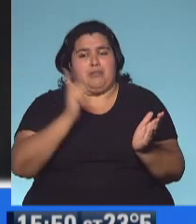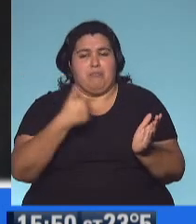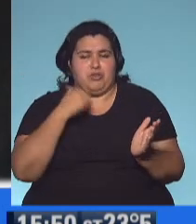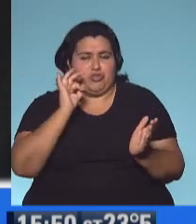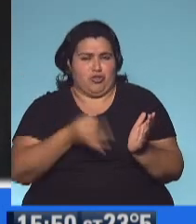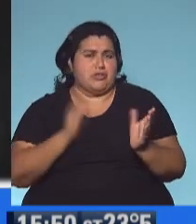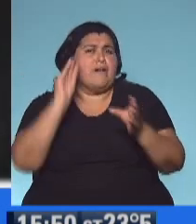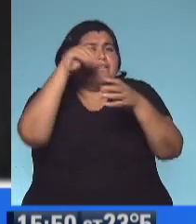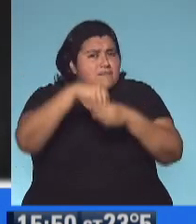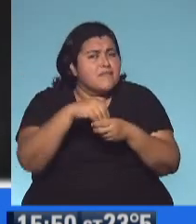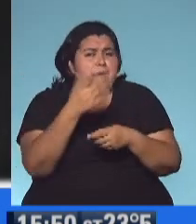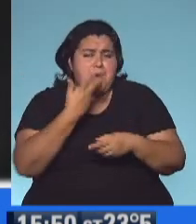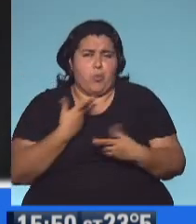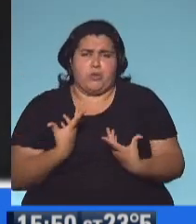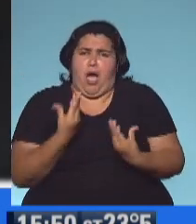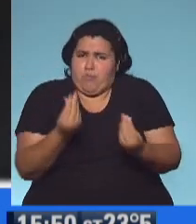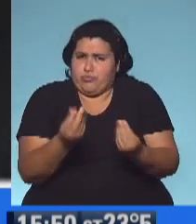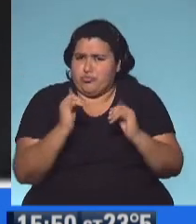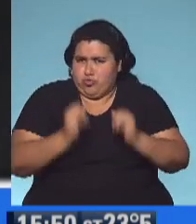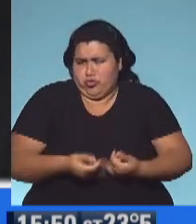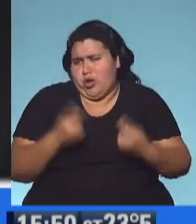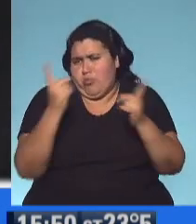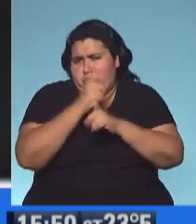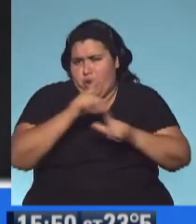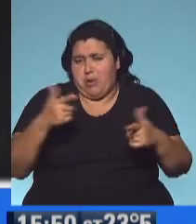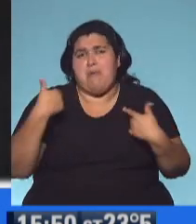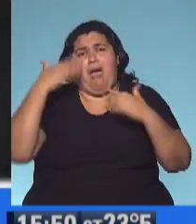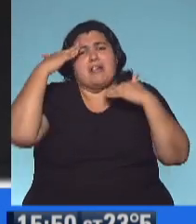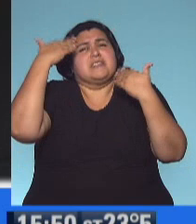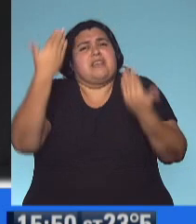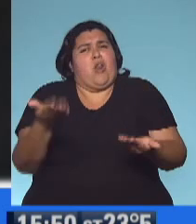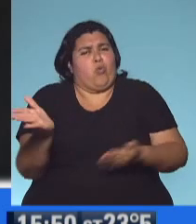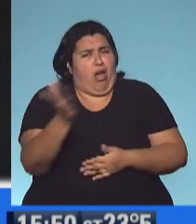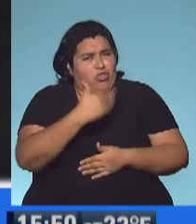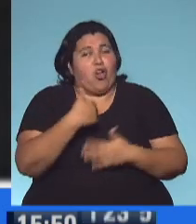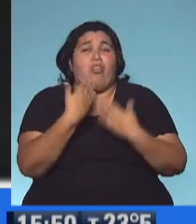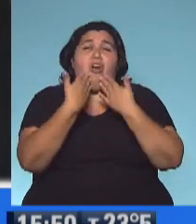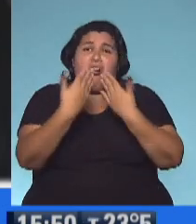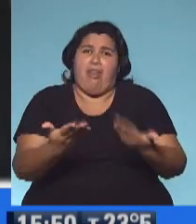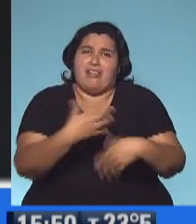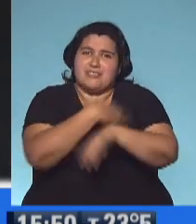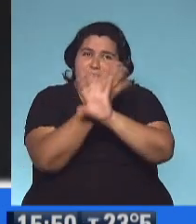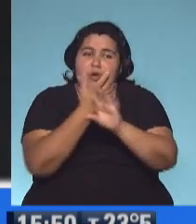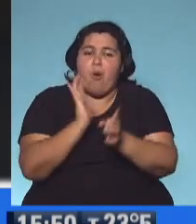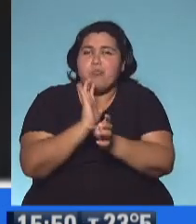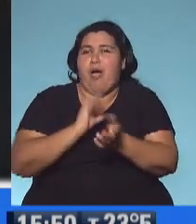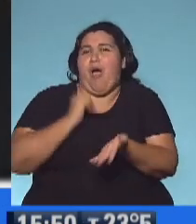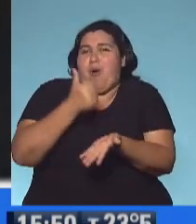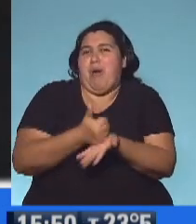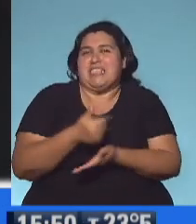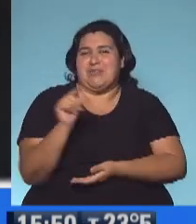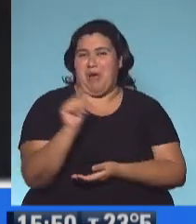cooperar en lo que haga falta, así que no hay ningún problema. Quiero mandarles un beso grande y gracias por haberme dejado participar un rato,